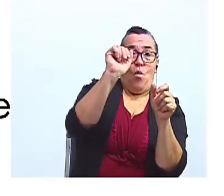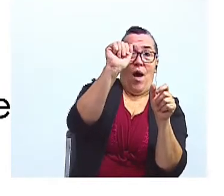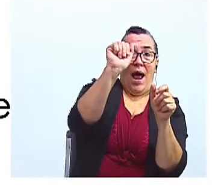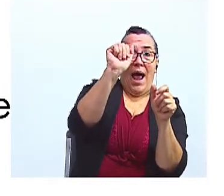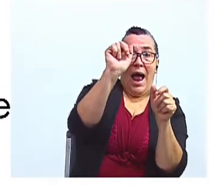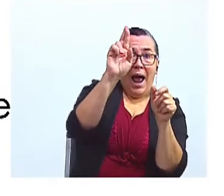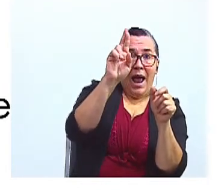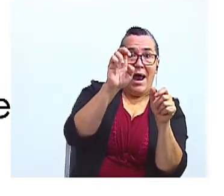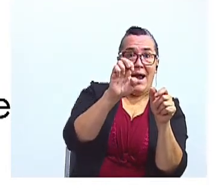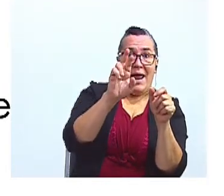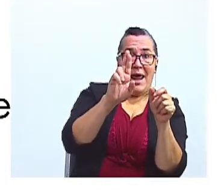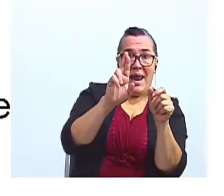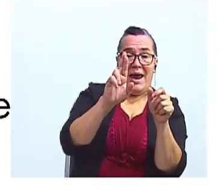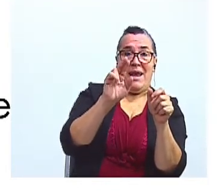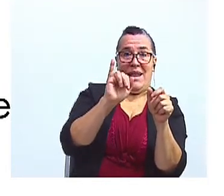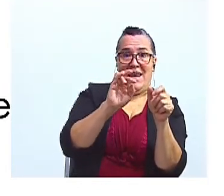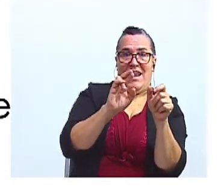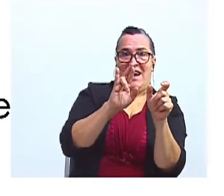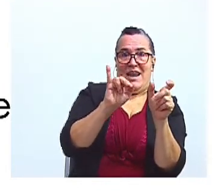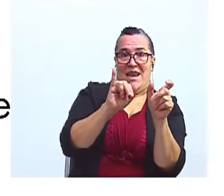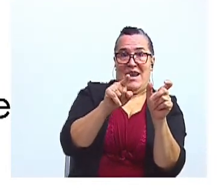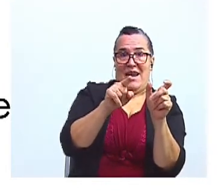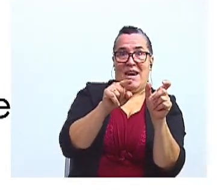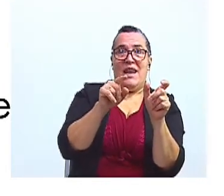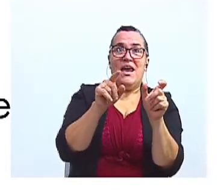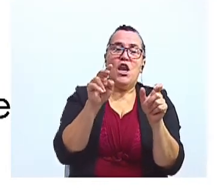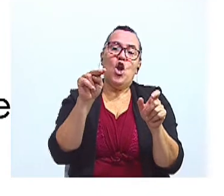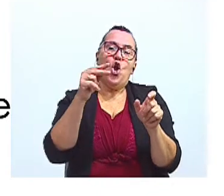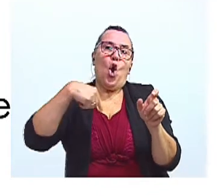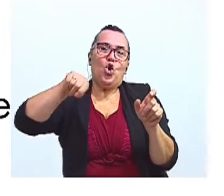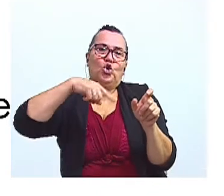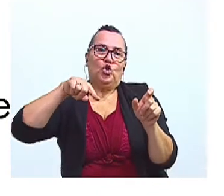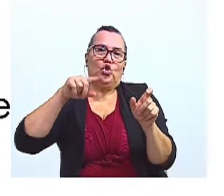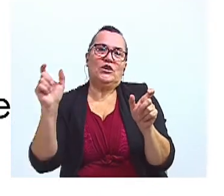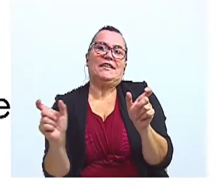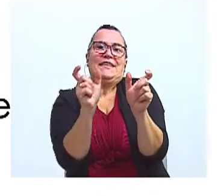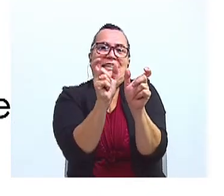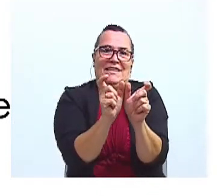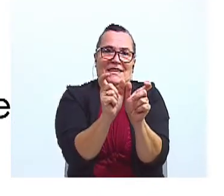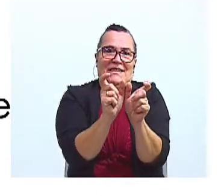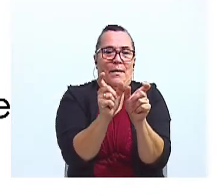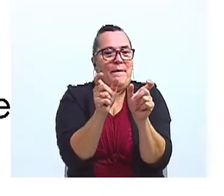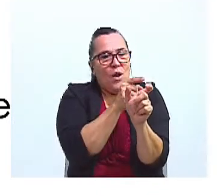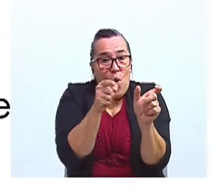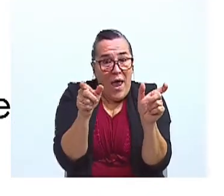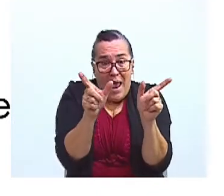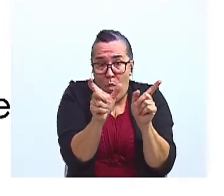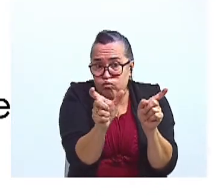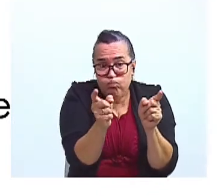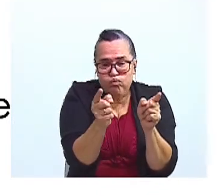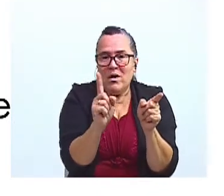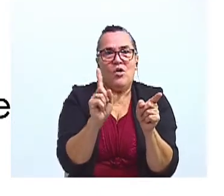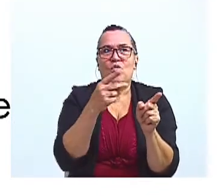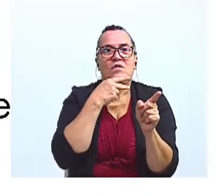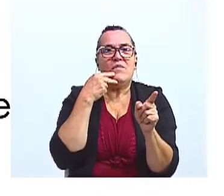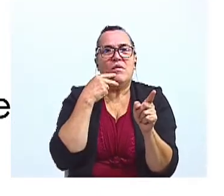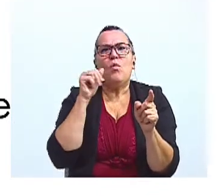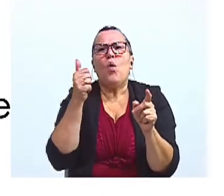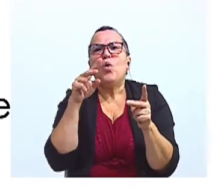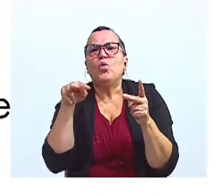Que es un pronombre que se integra al infinitivo, pero no es verbo. Creo que hay otro por ahí, Marcela. ¿Podremos ver a ver cuál será?